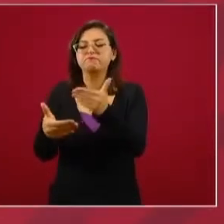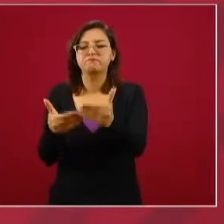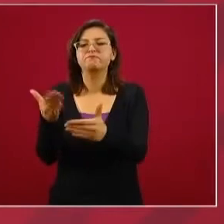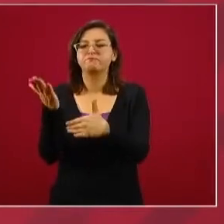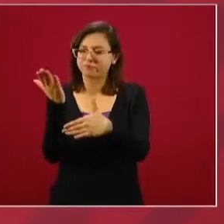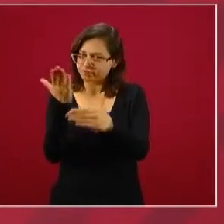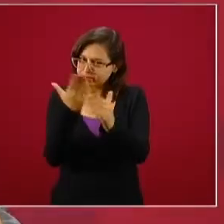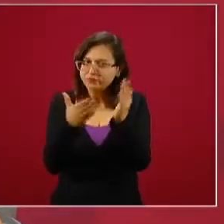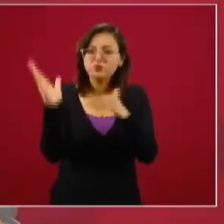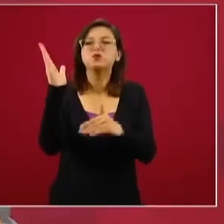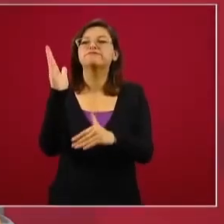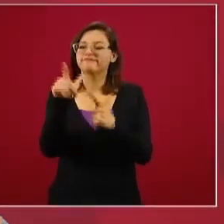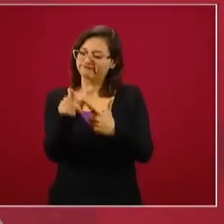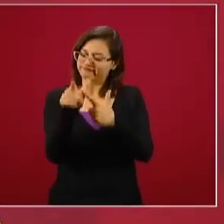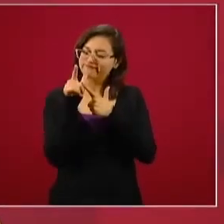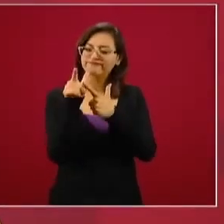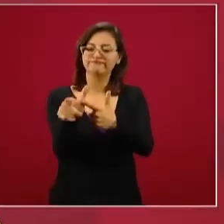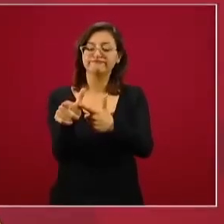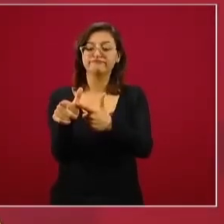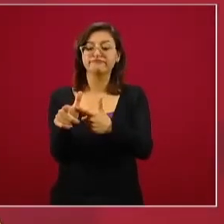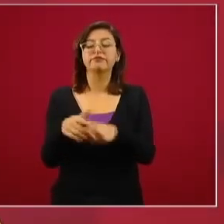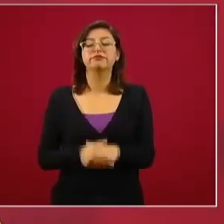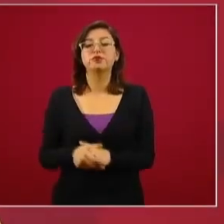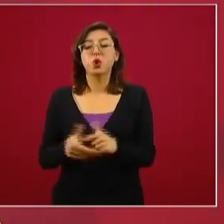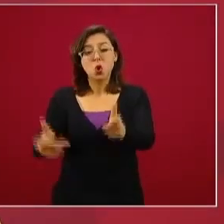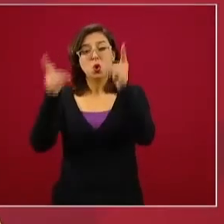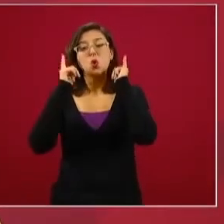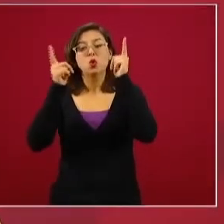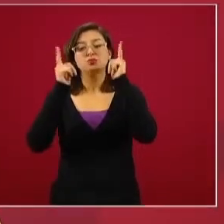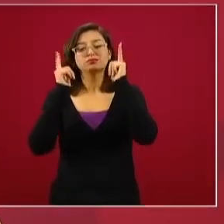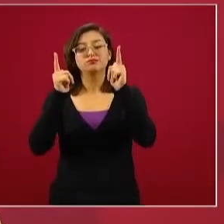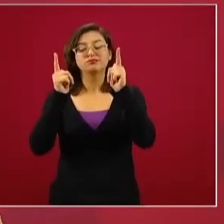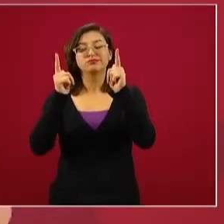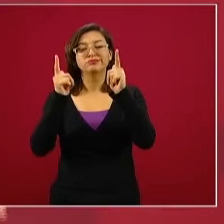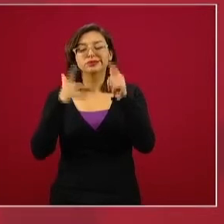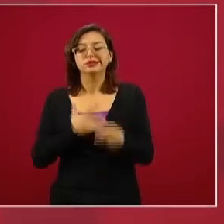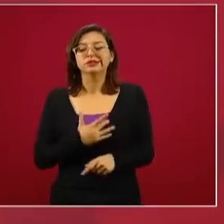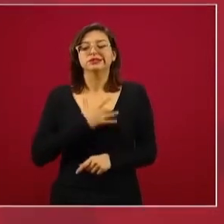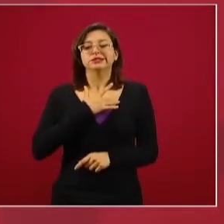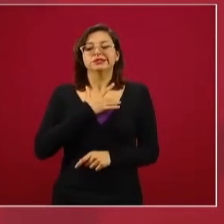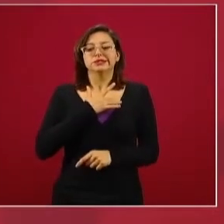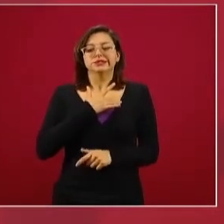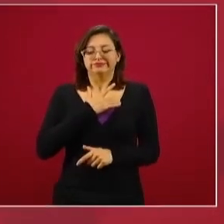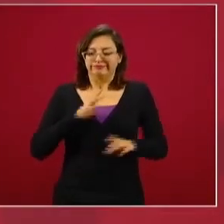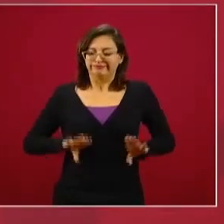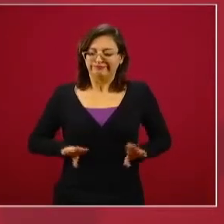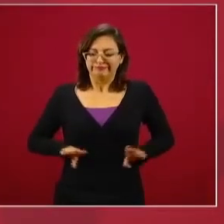caminar hacia adelante y la esperanza es una fuerza muy poderosa.